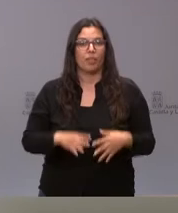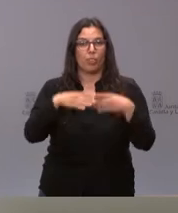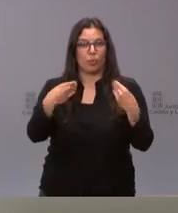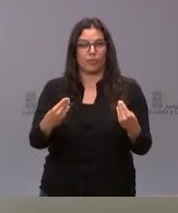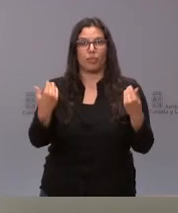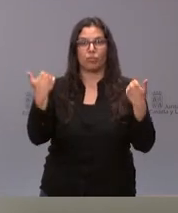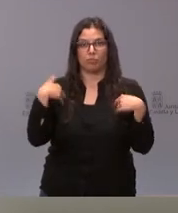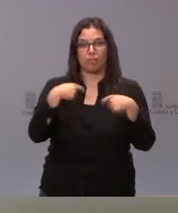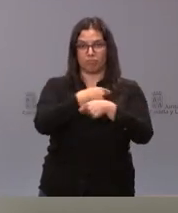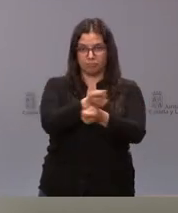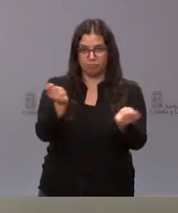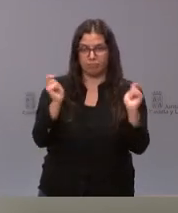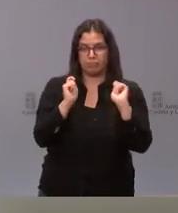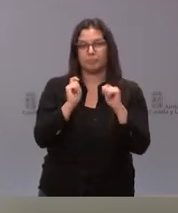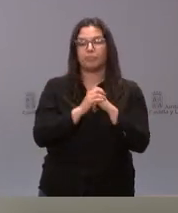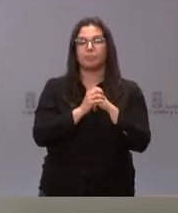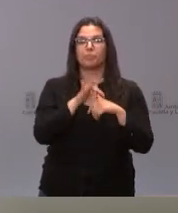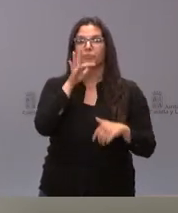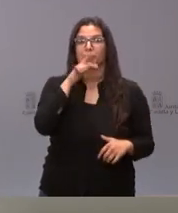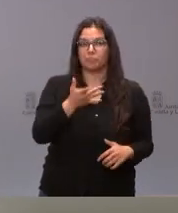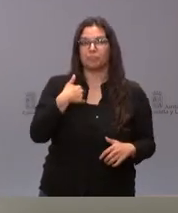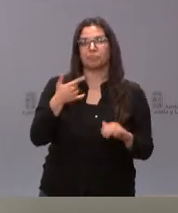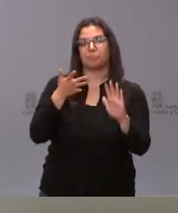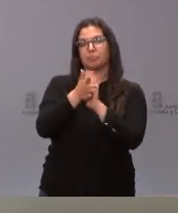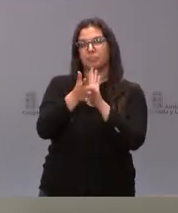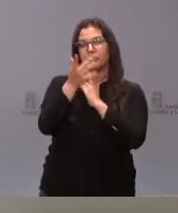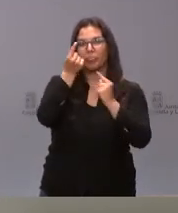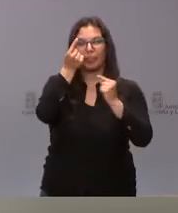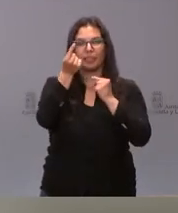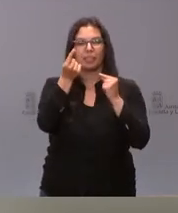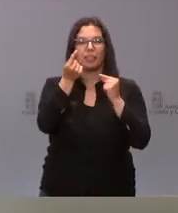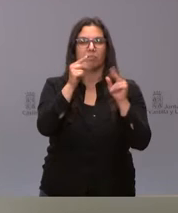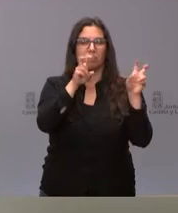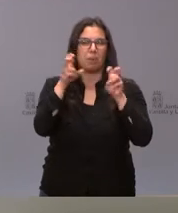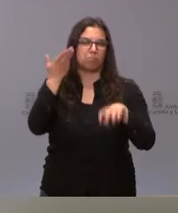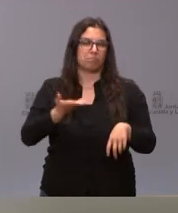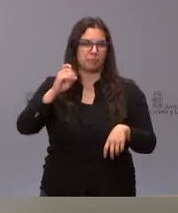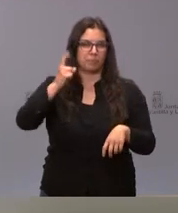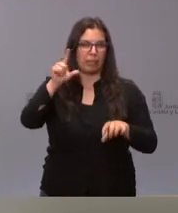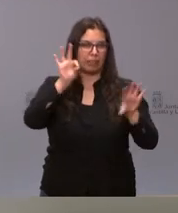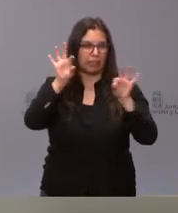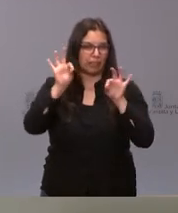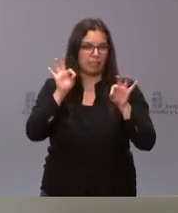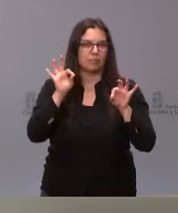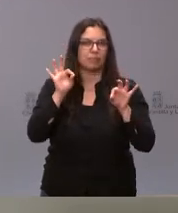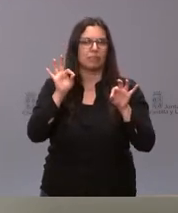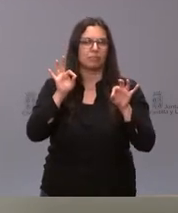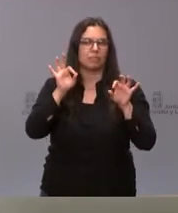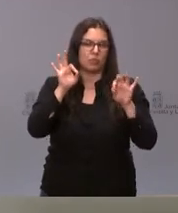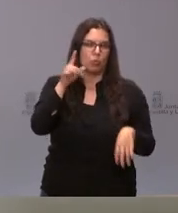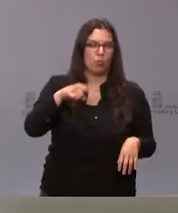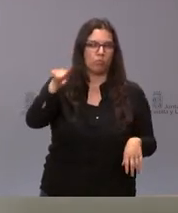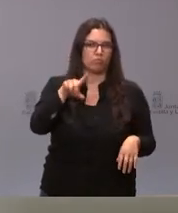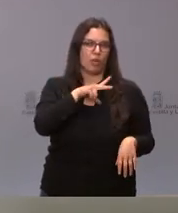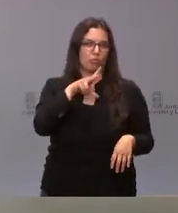tienen ustedes a su disposición y paso a detallar a aquellos que seguramente sean más relevantes y que a ustedes les pueda tener